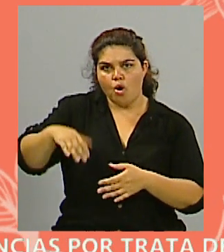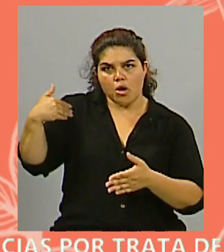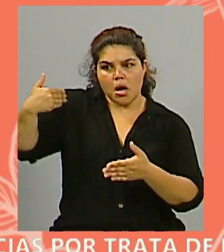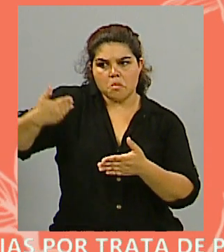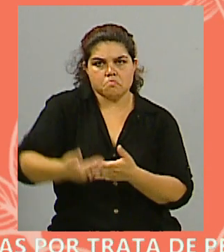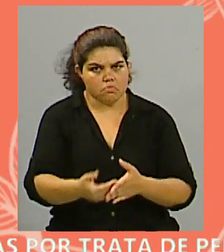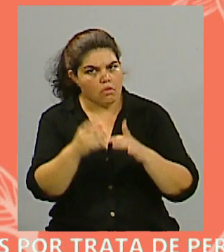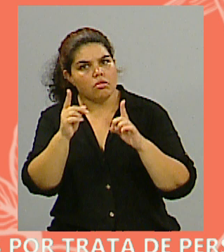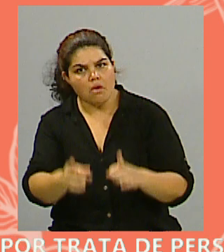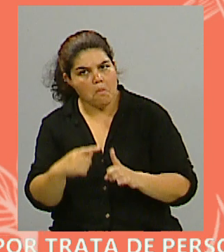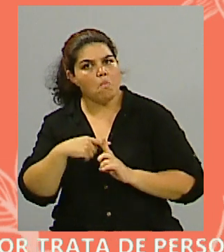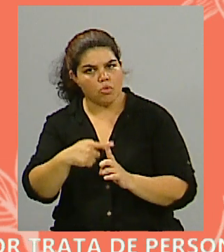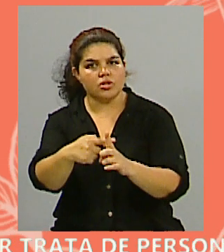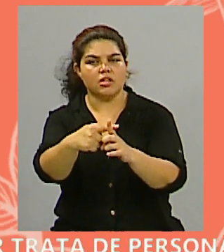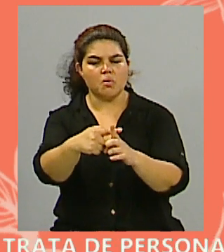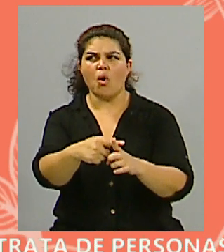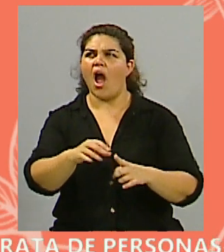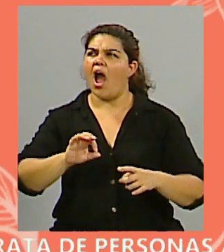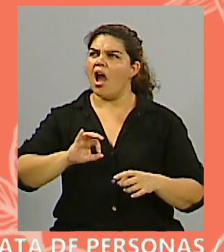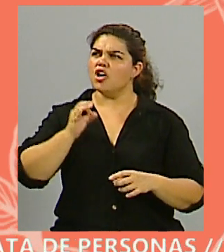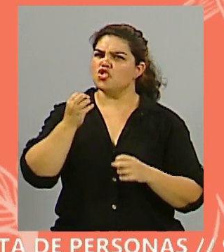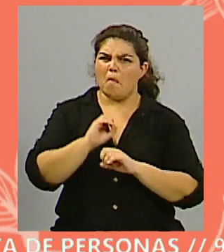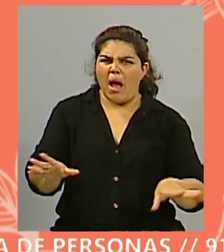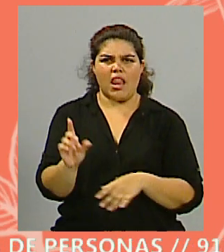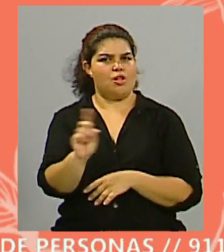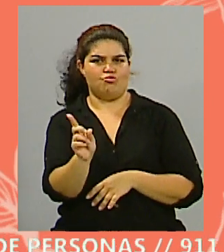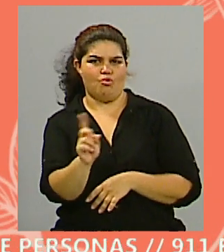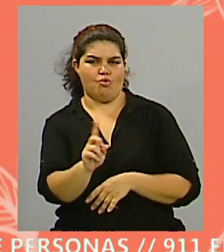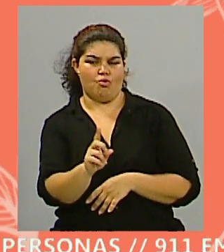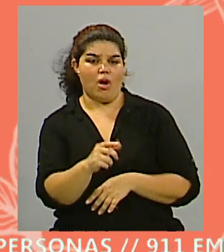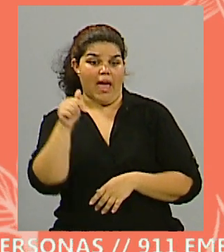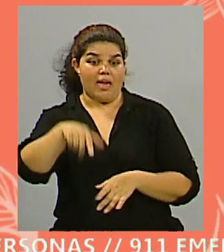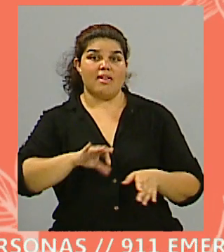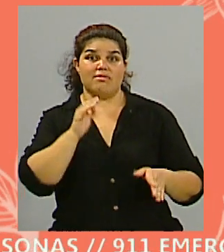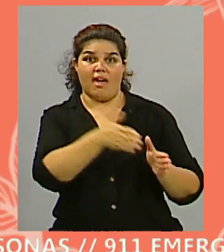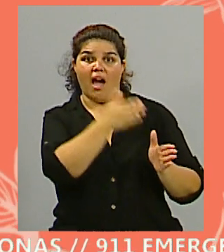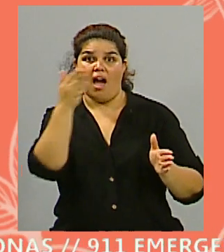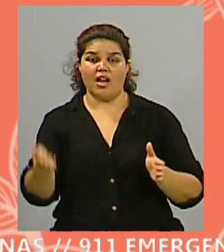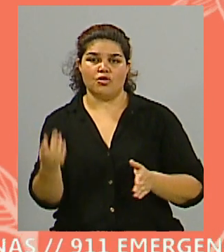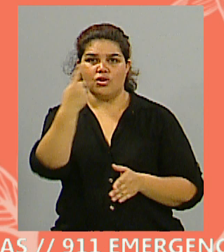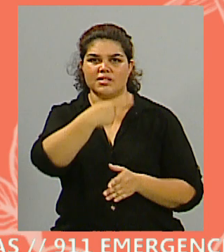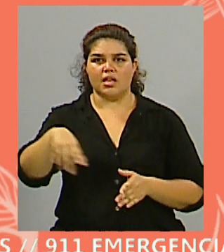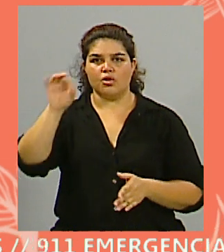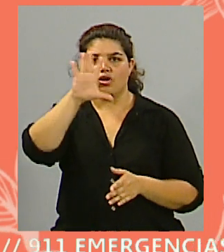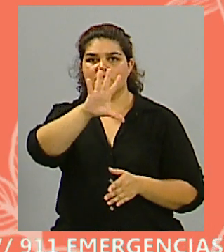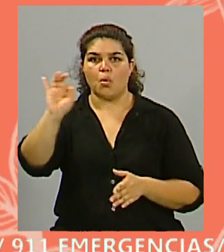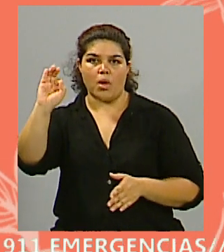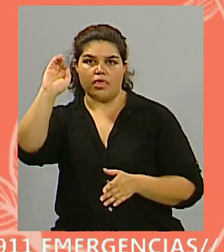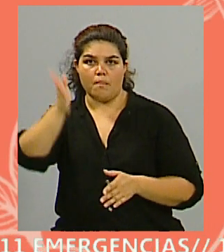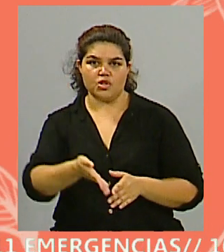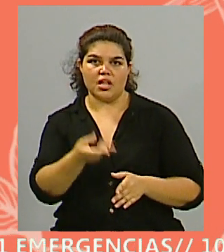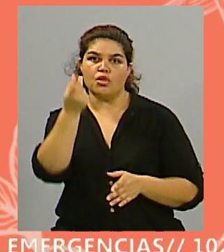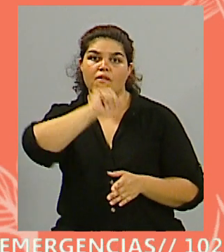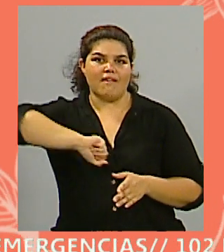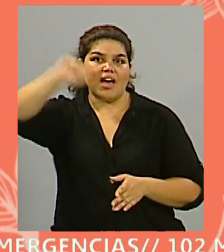y eso, no fue un mal año, fue un año con un 150% de inflación, obviamente con todos los problemas que eso genera, sin embargo con un